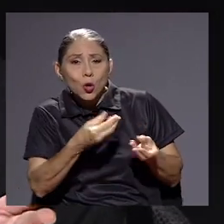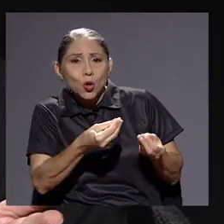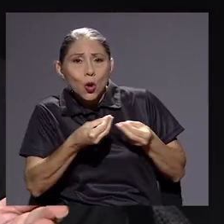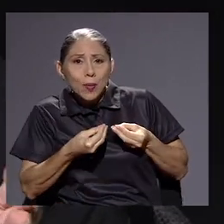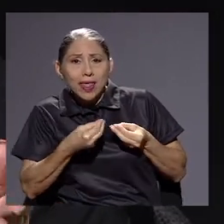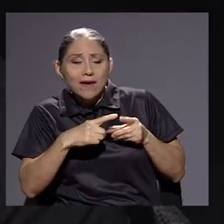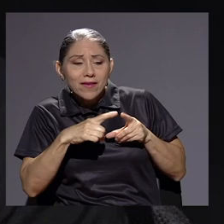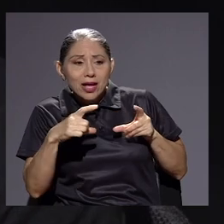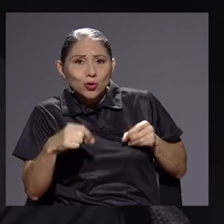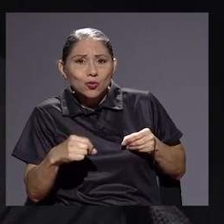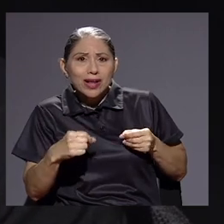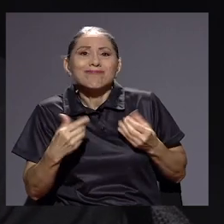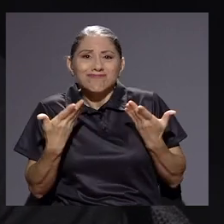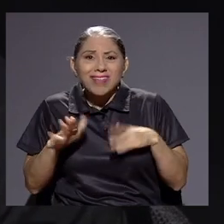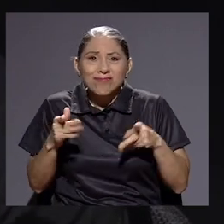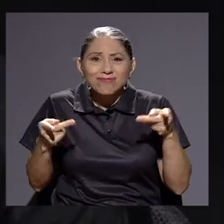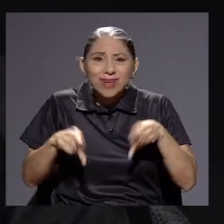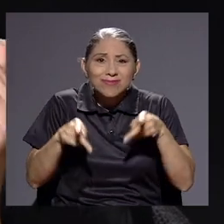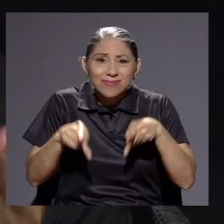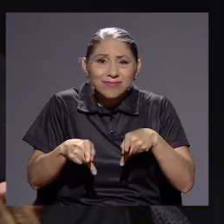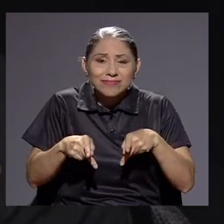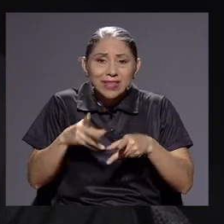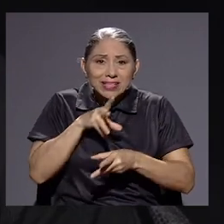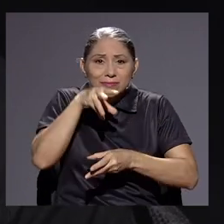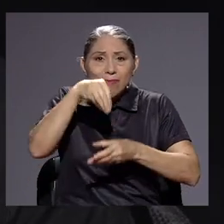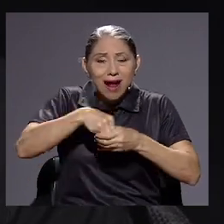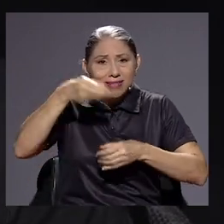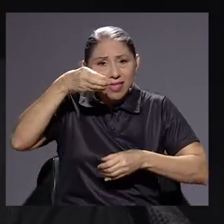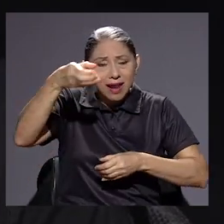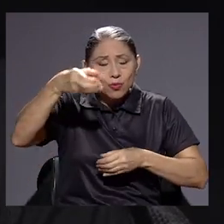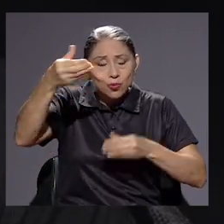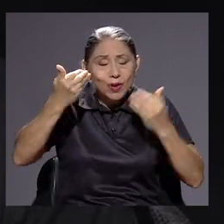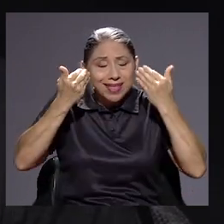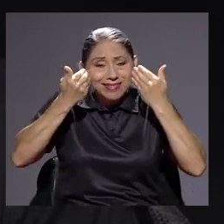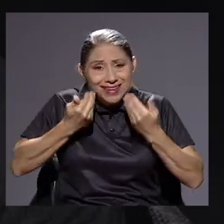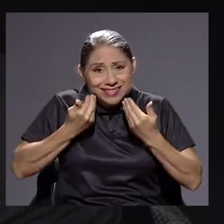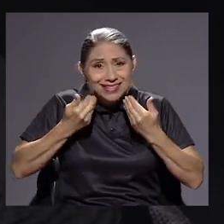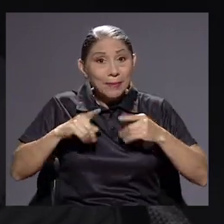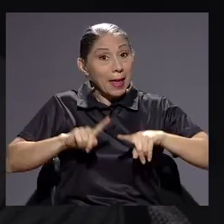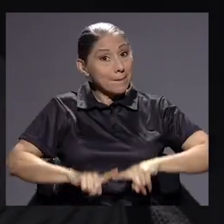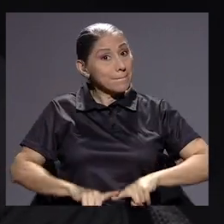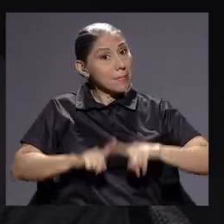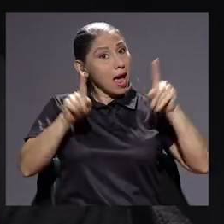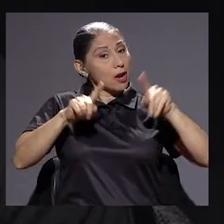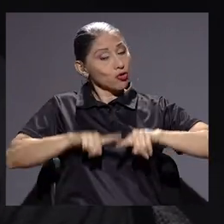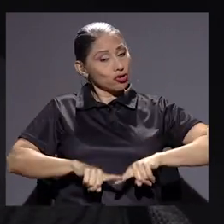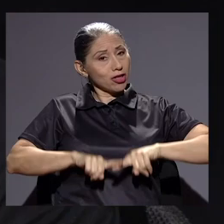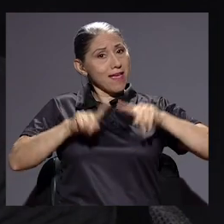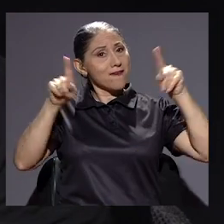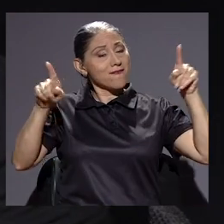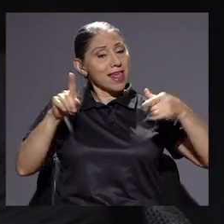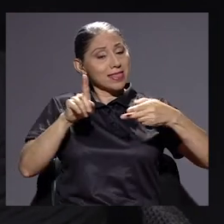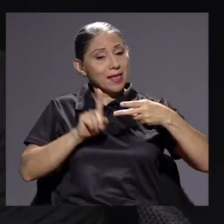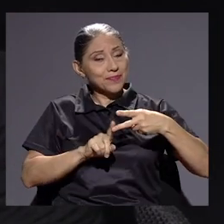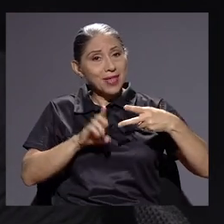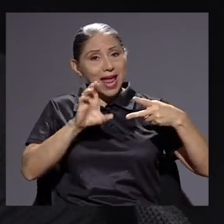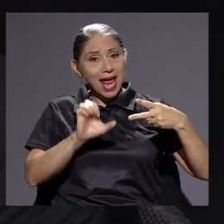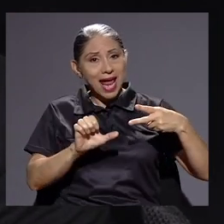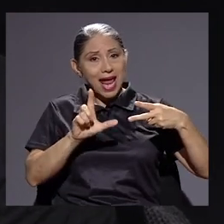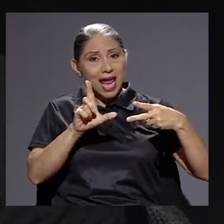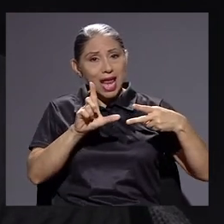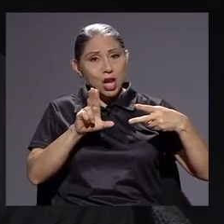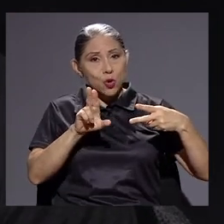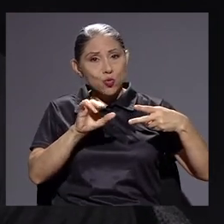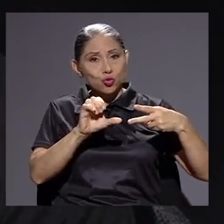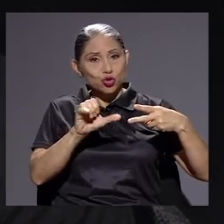cultura en realidad, es algo triste, pero ha sido parte de nuestra cultura. En cambio, en el otro caso, ilusión,